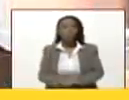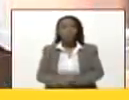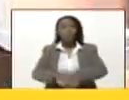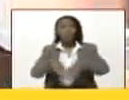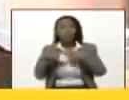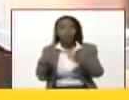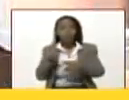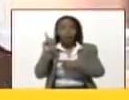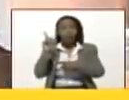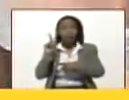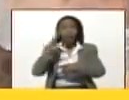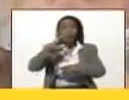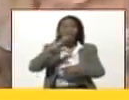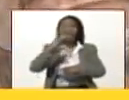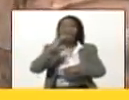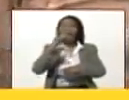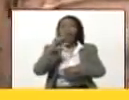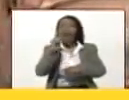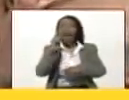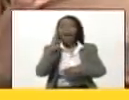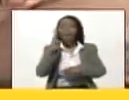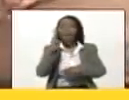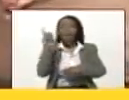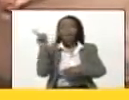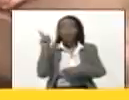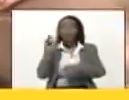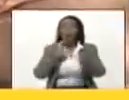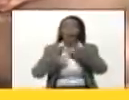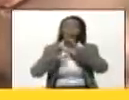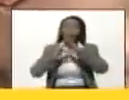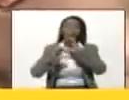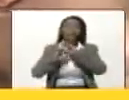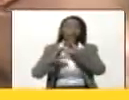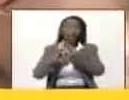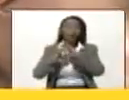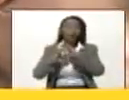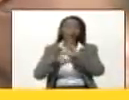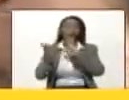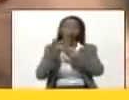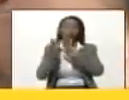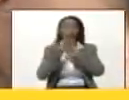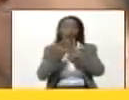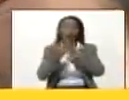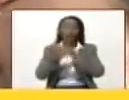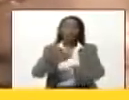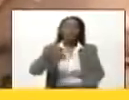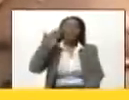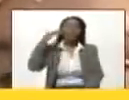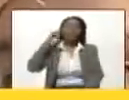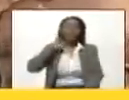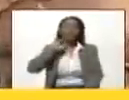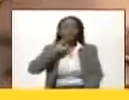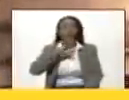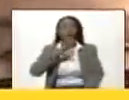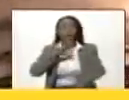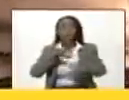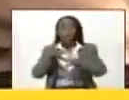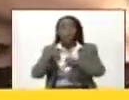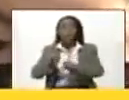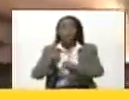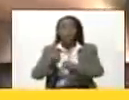desde la CELAT se comunique con los antiguos imperios